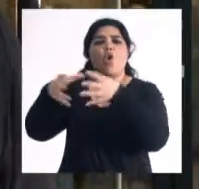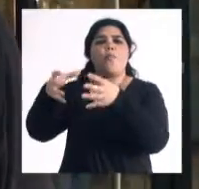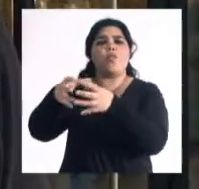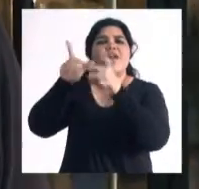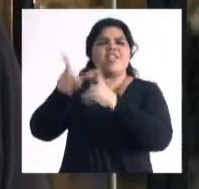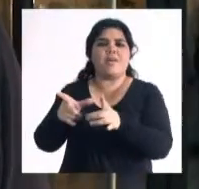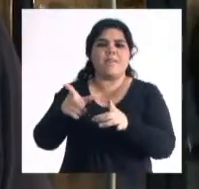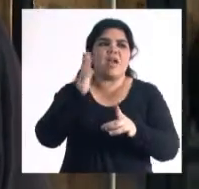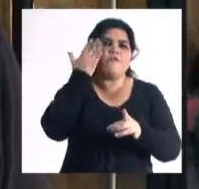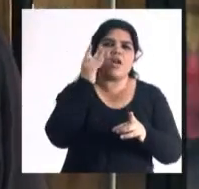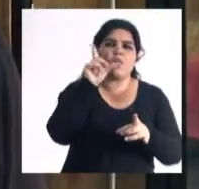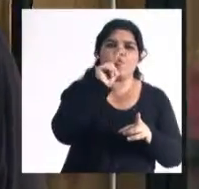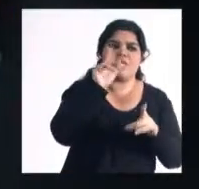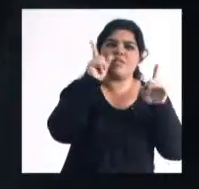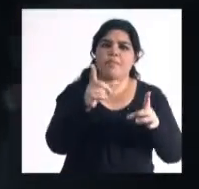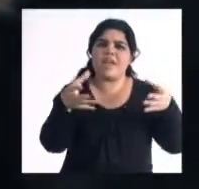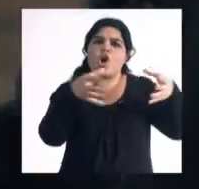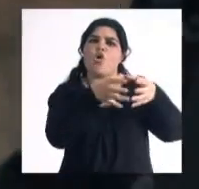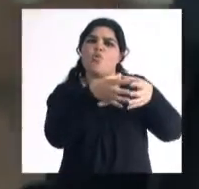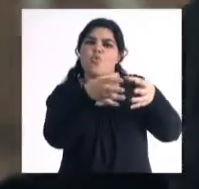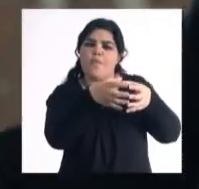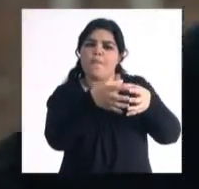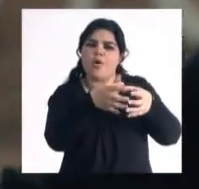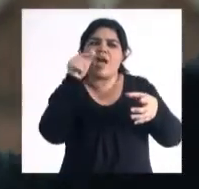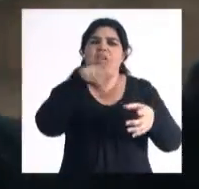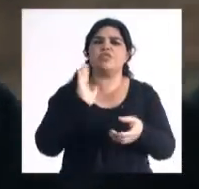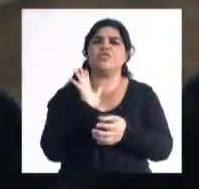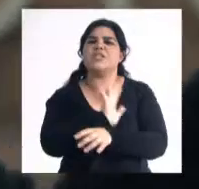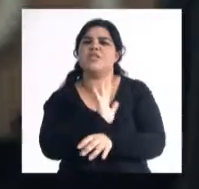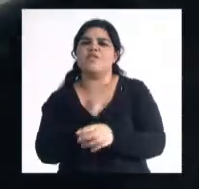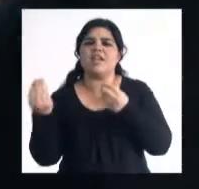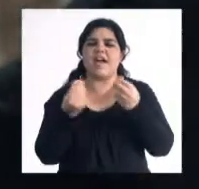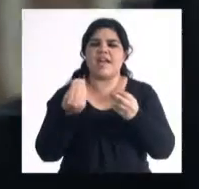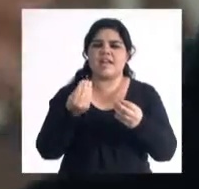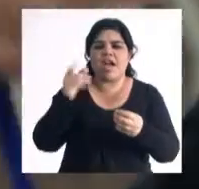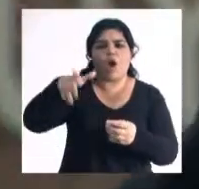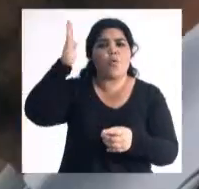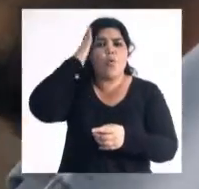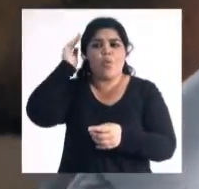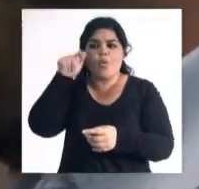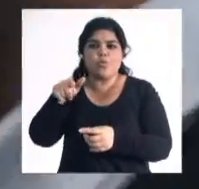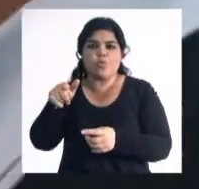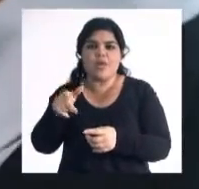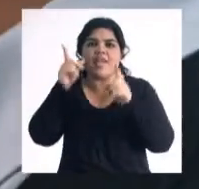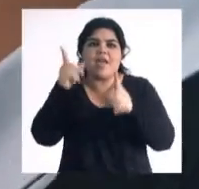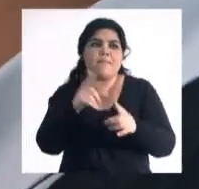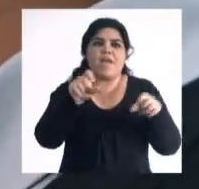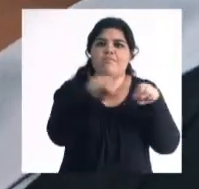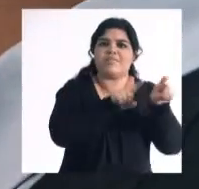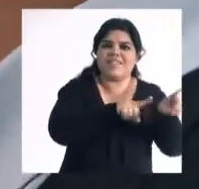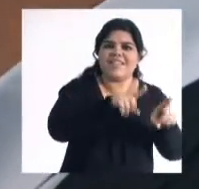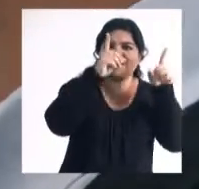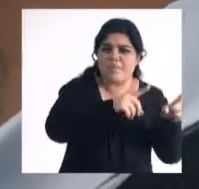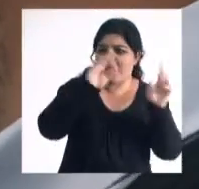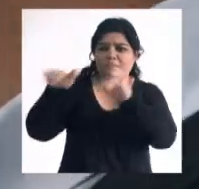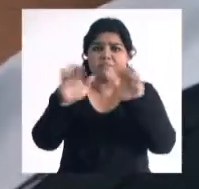presente en las redes sociales, así que no deja de ser un cambio de piel para los soportes culturales, pero una enorme posibilidad